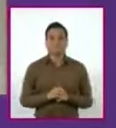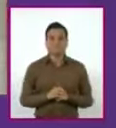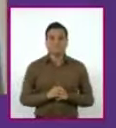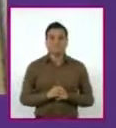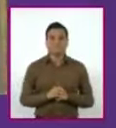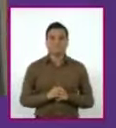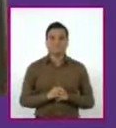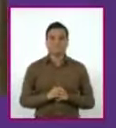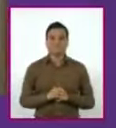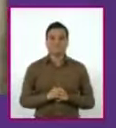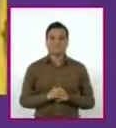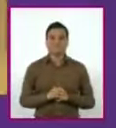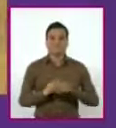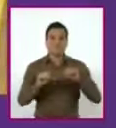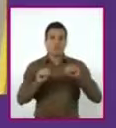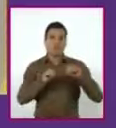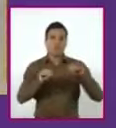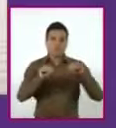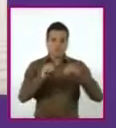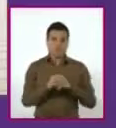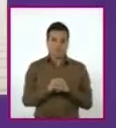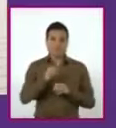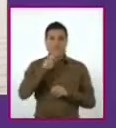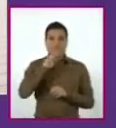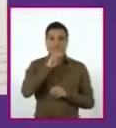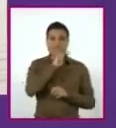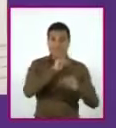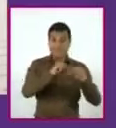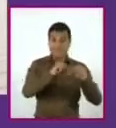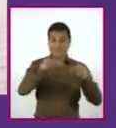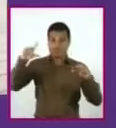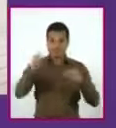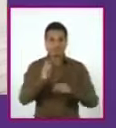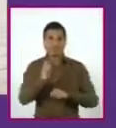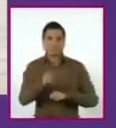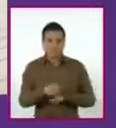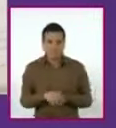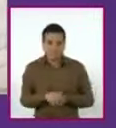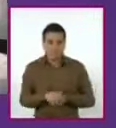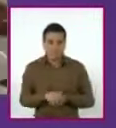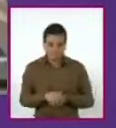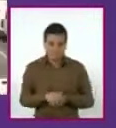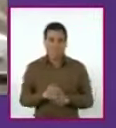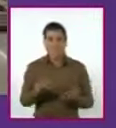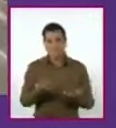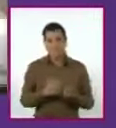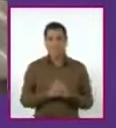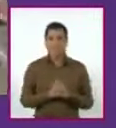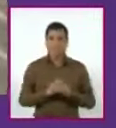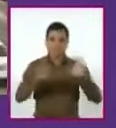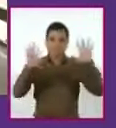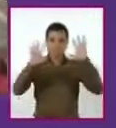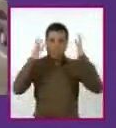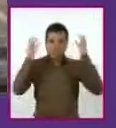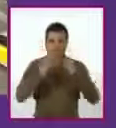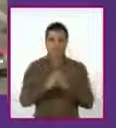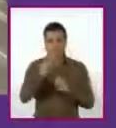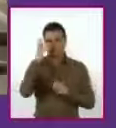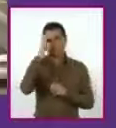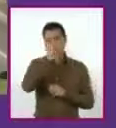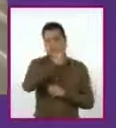Llamamos movimientos acelerados a aquellos en los que la velocidad no es constante, puede aumentar o disminuir.